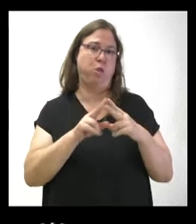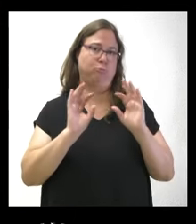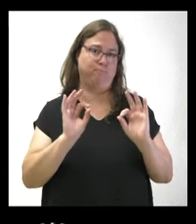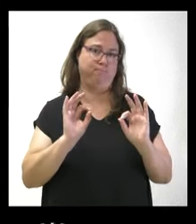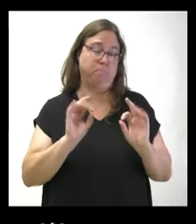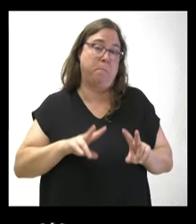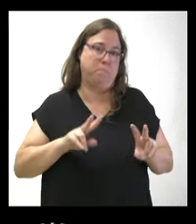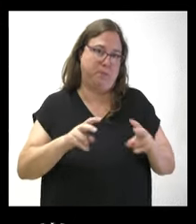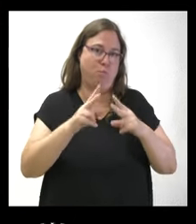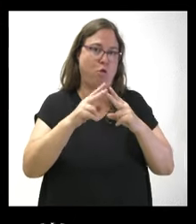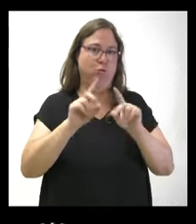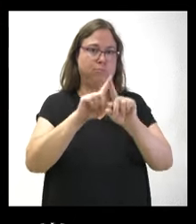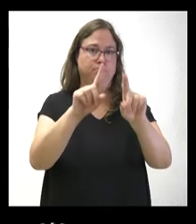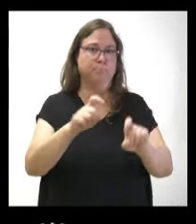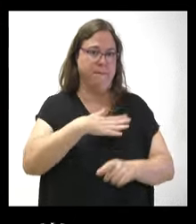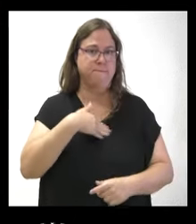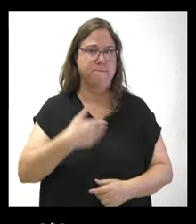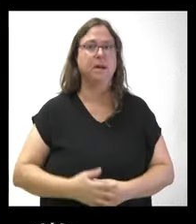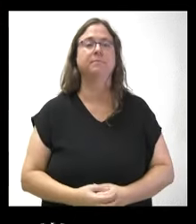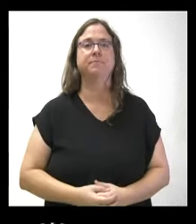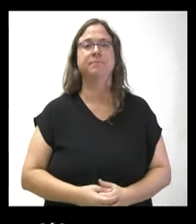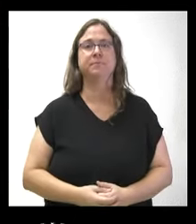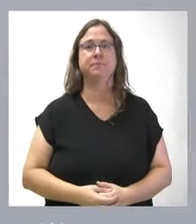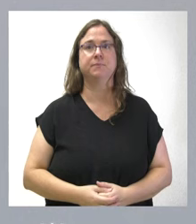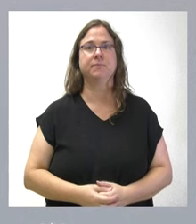dos cuestiones que quería plantearle.